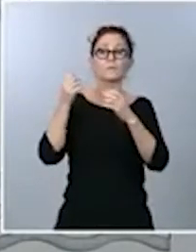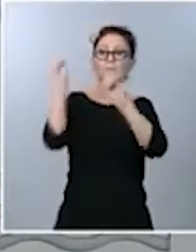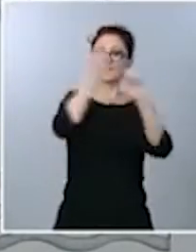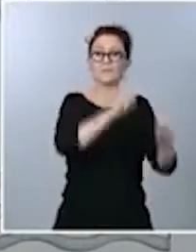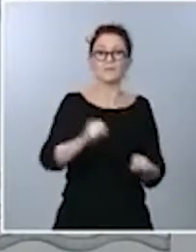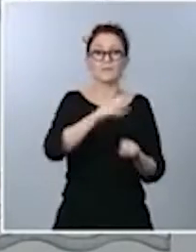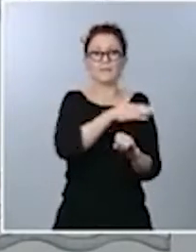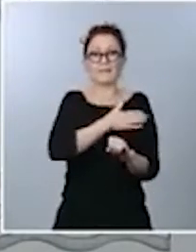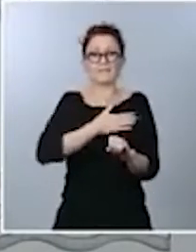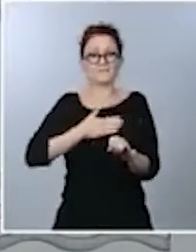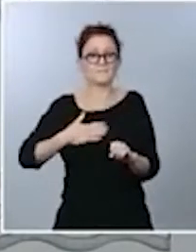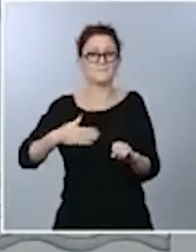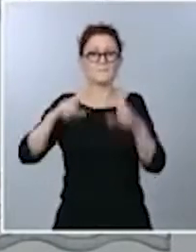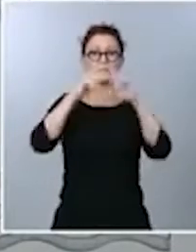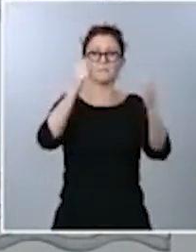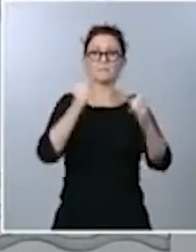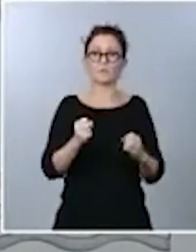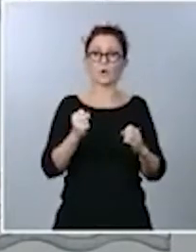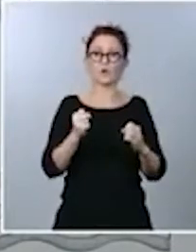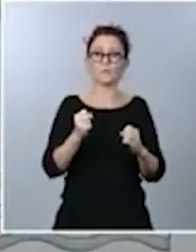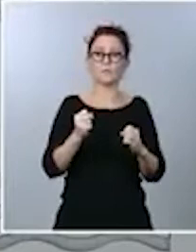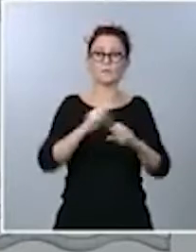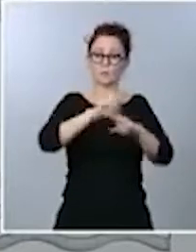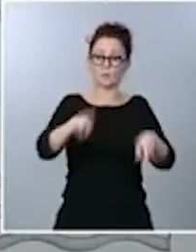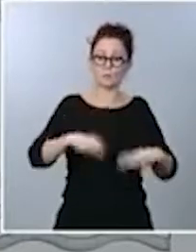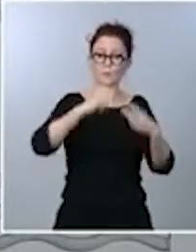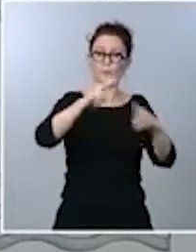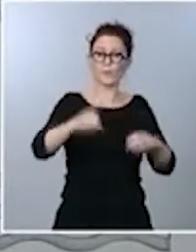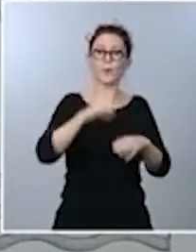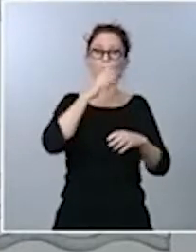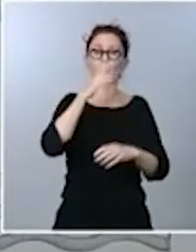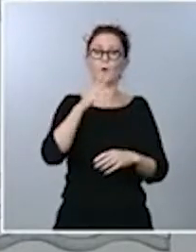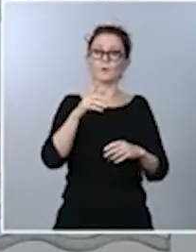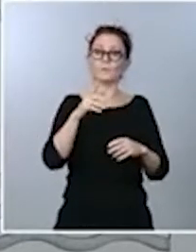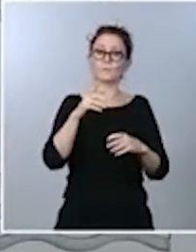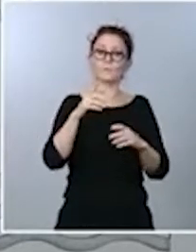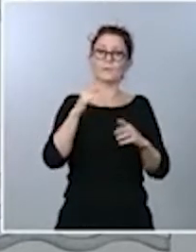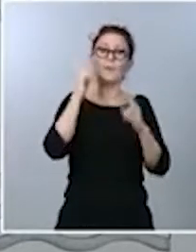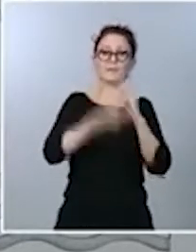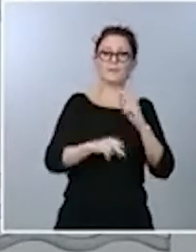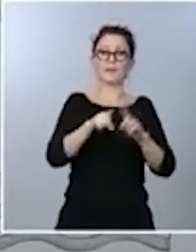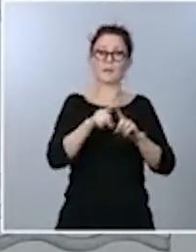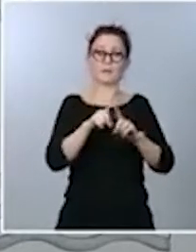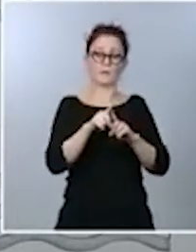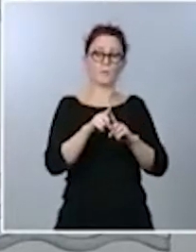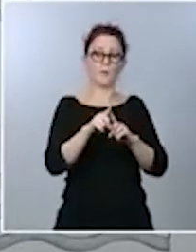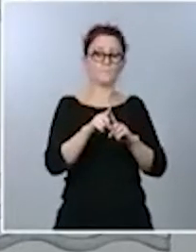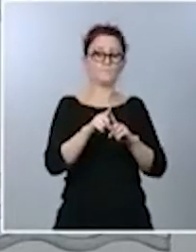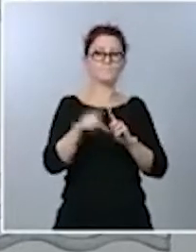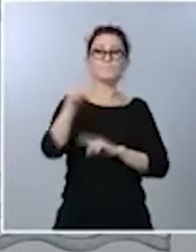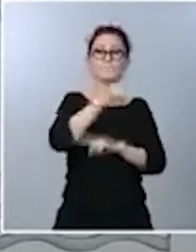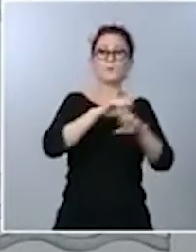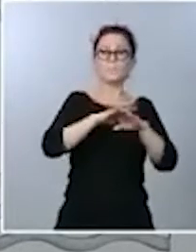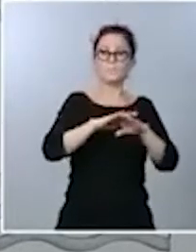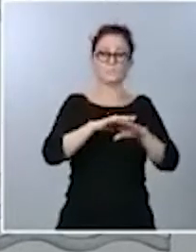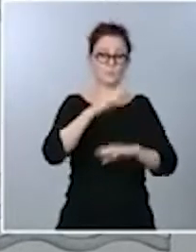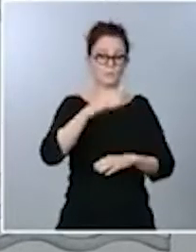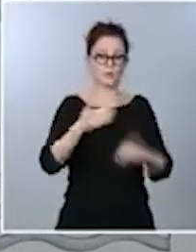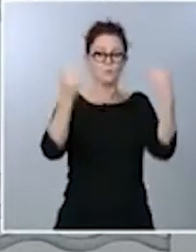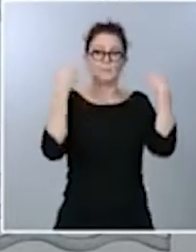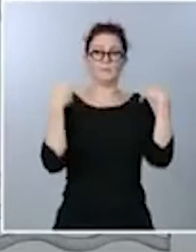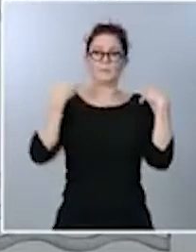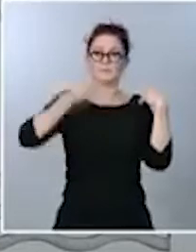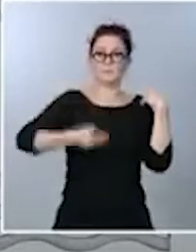una disfuncionalidad en relación con las competencias tan importantes que tiene establecidas. Estamos hablando